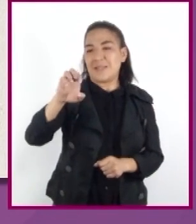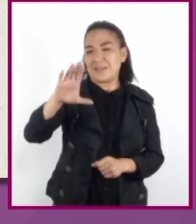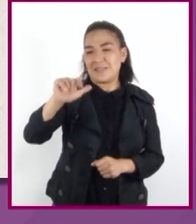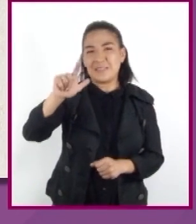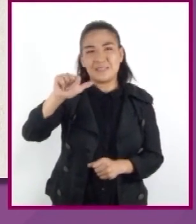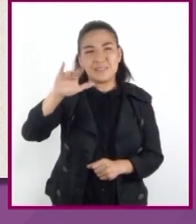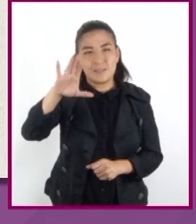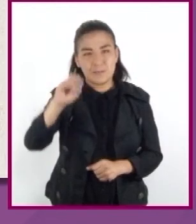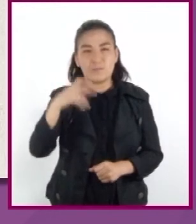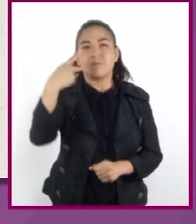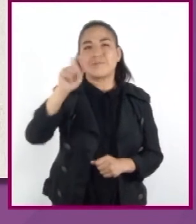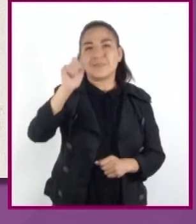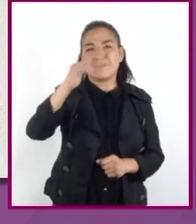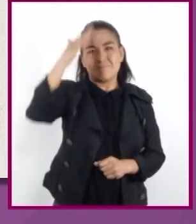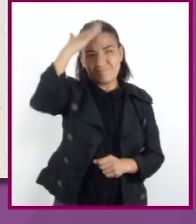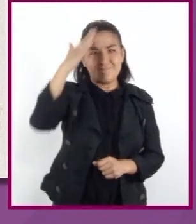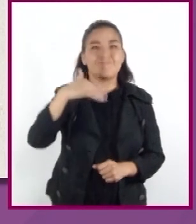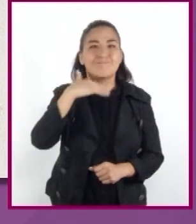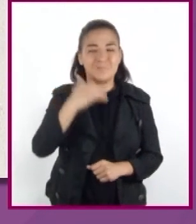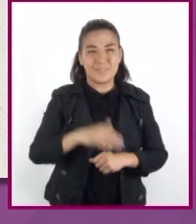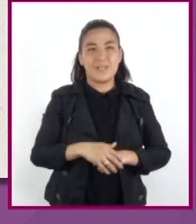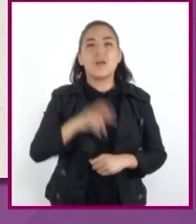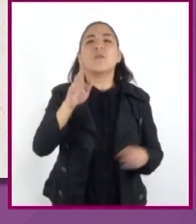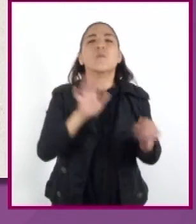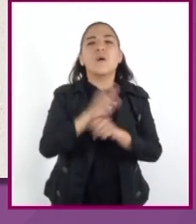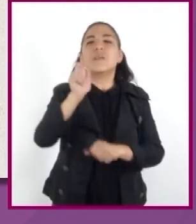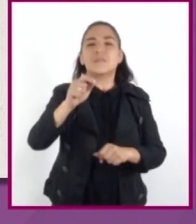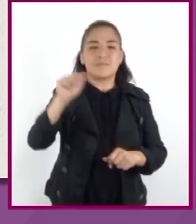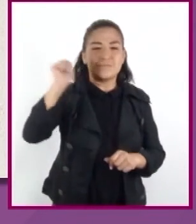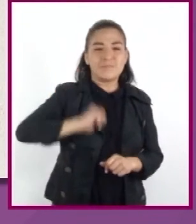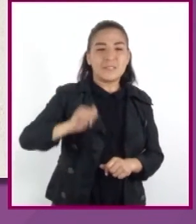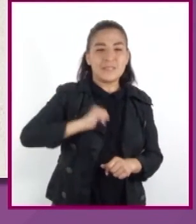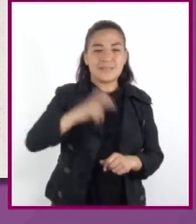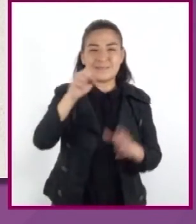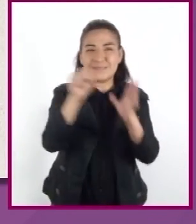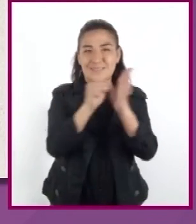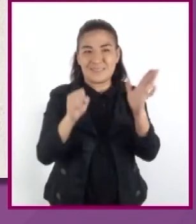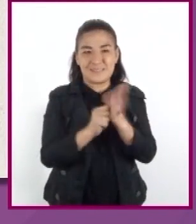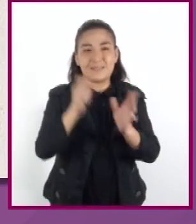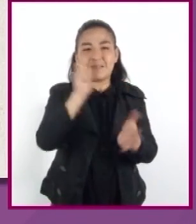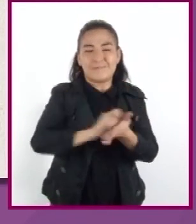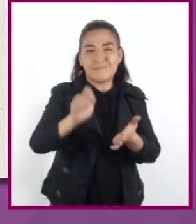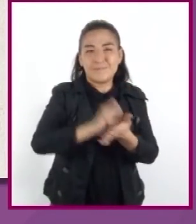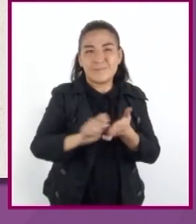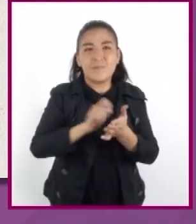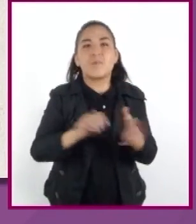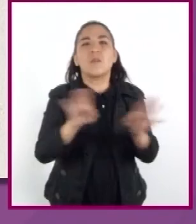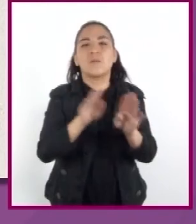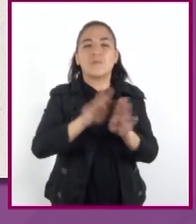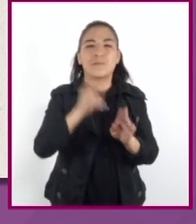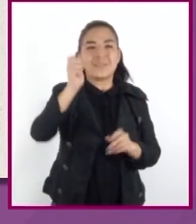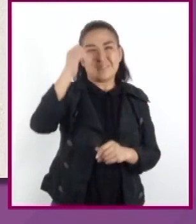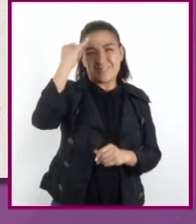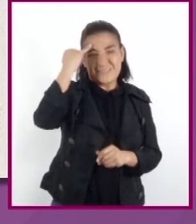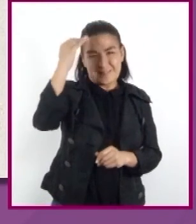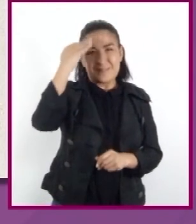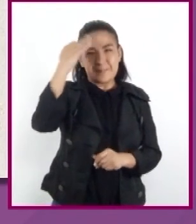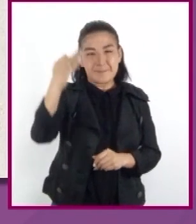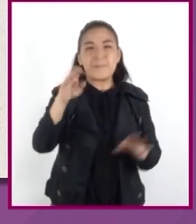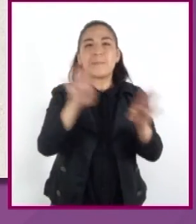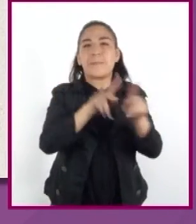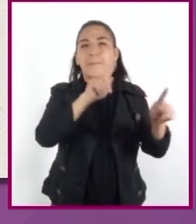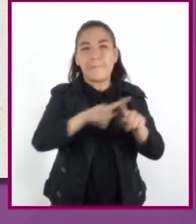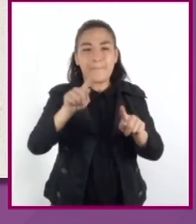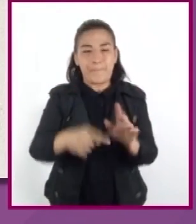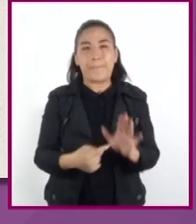por los olmecas. Aunque existen características comunes, los sistemas de escritura prehispánicos fueron divergentes y